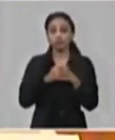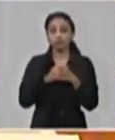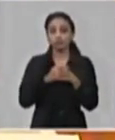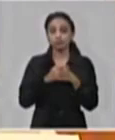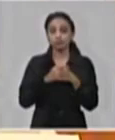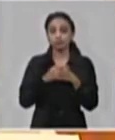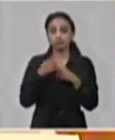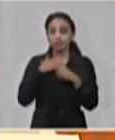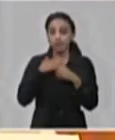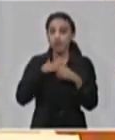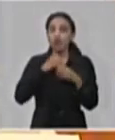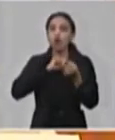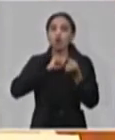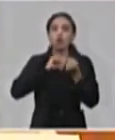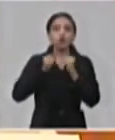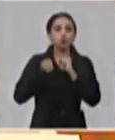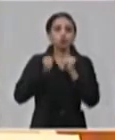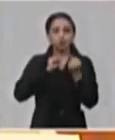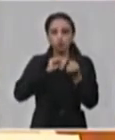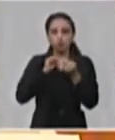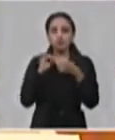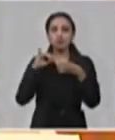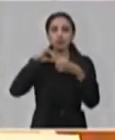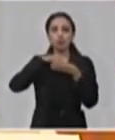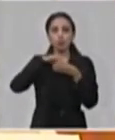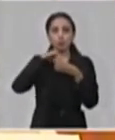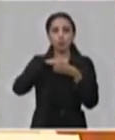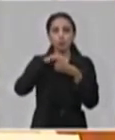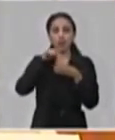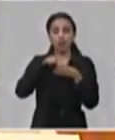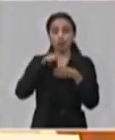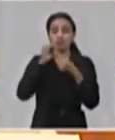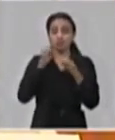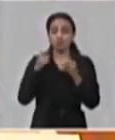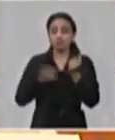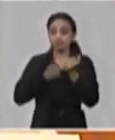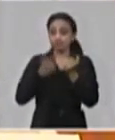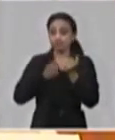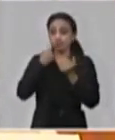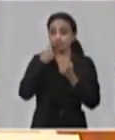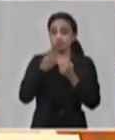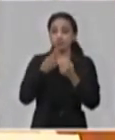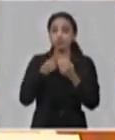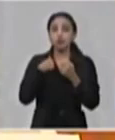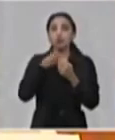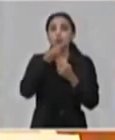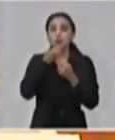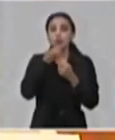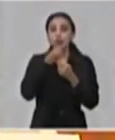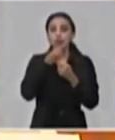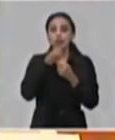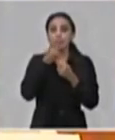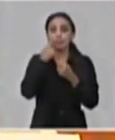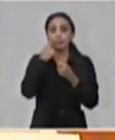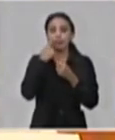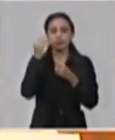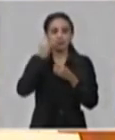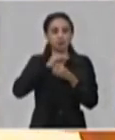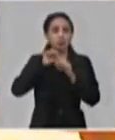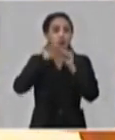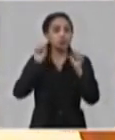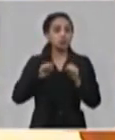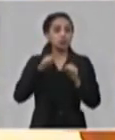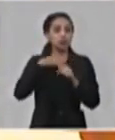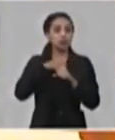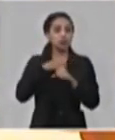un control y que se incorporen a esta batalla y que también puedan alertar por los sistemas que tienen establecidos